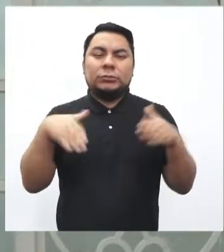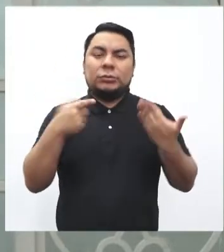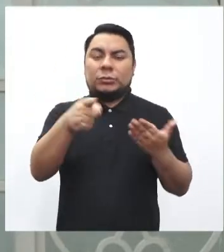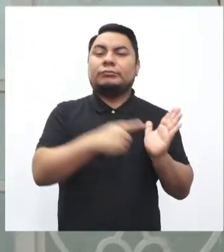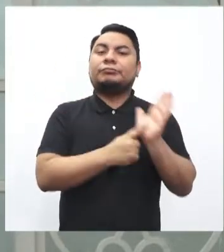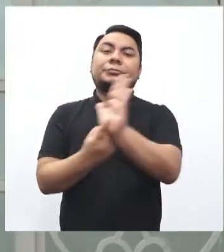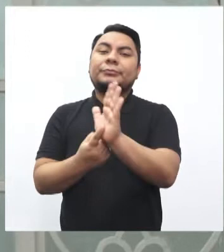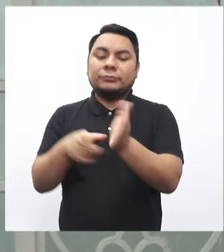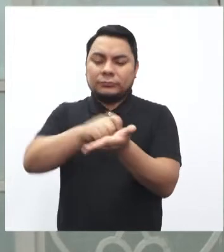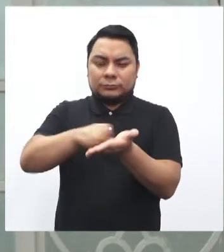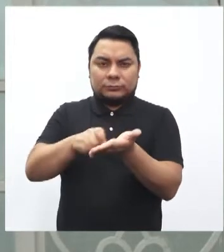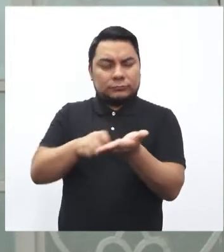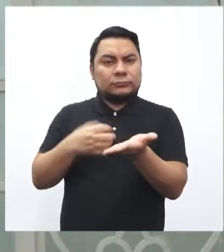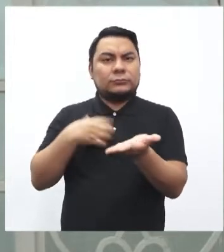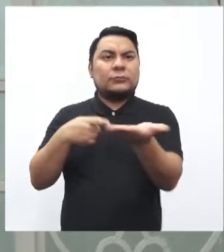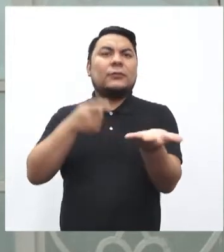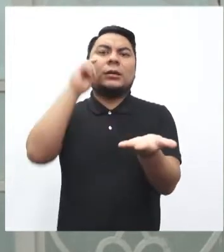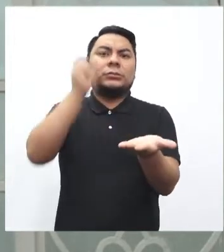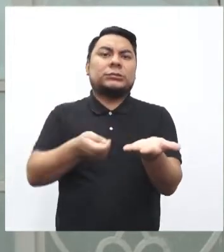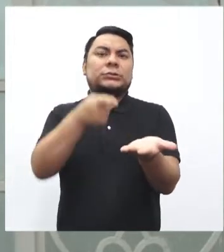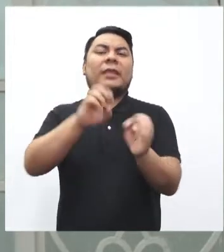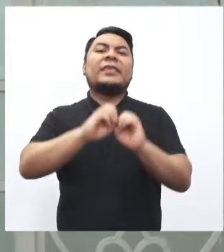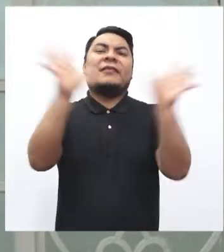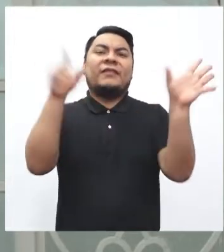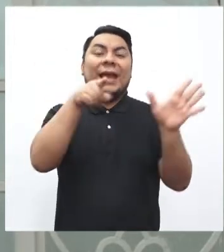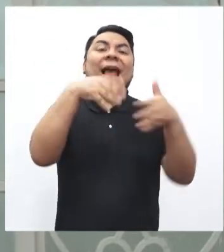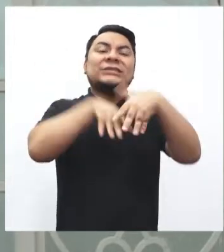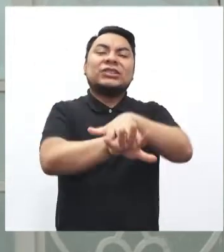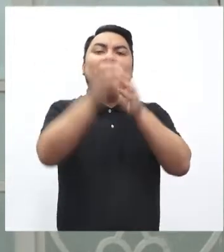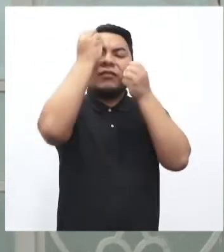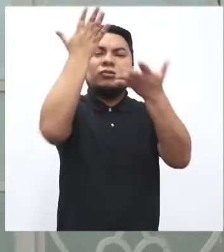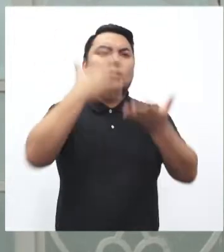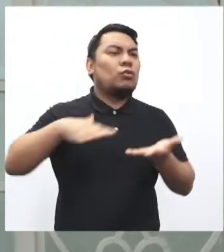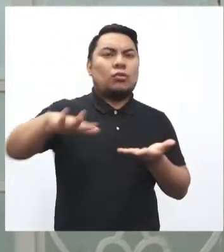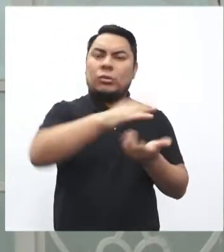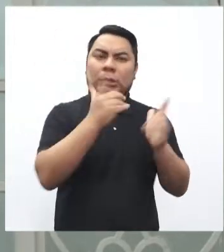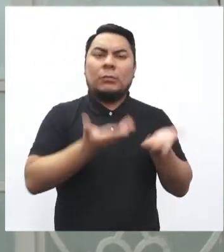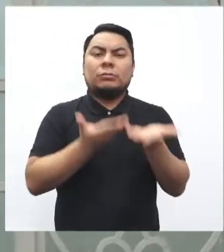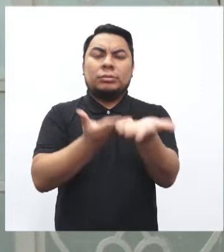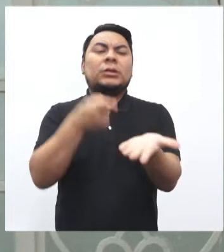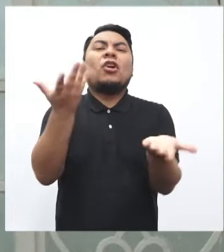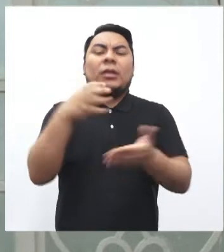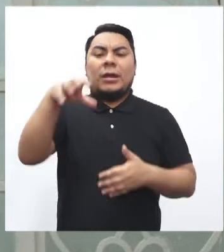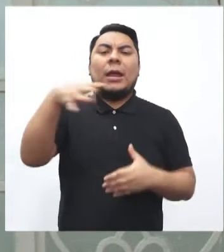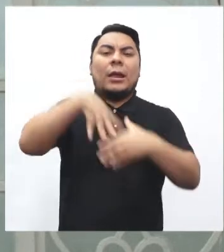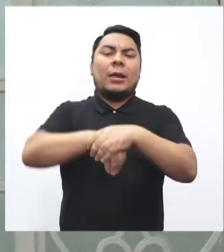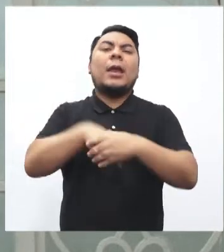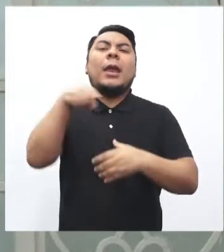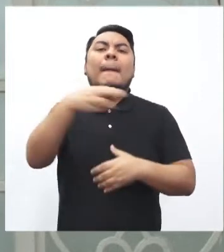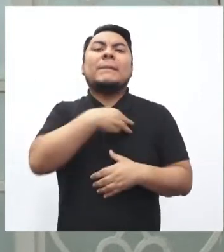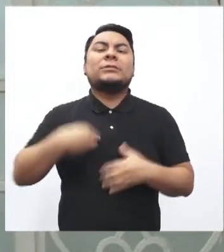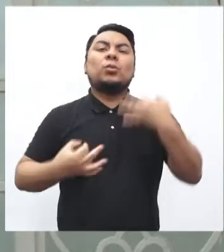presentas un recurso de apelación ante el Tribunal de Transparencia y Acceso a la Información Pública que se encuentra en la sede del Ministerio de